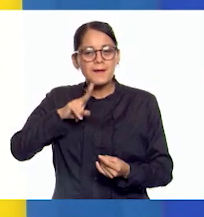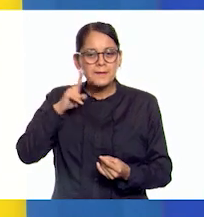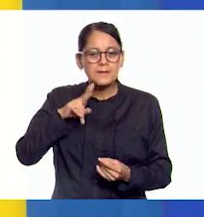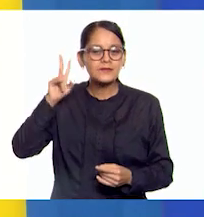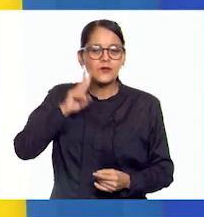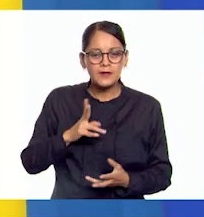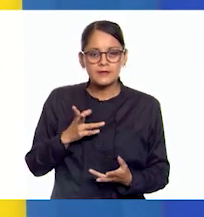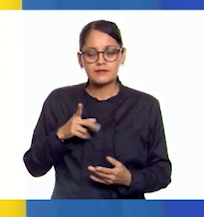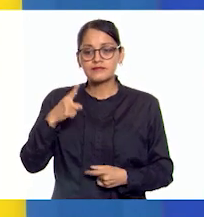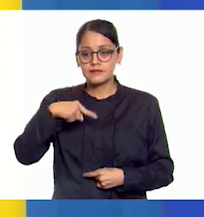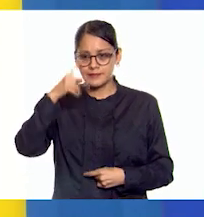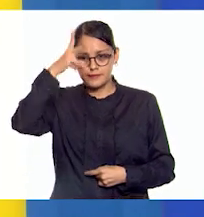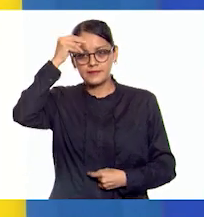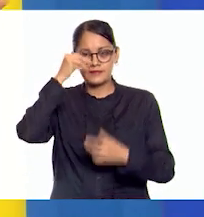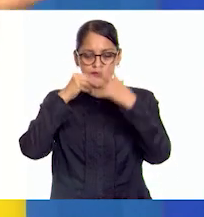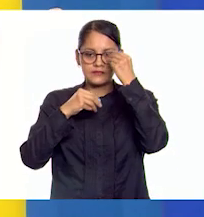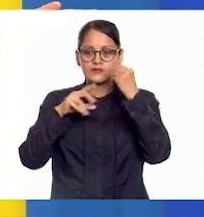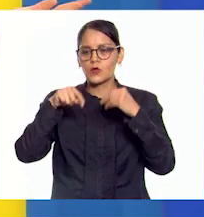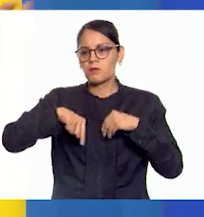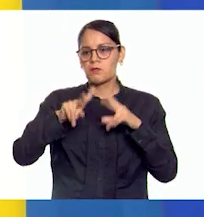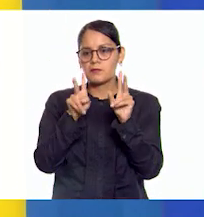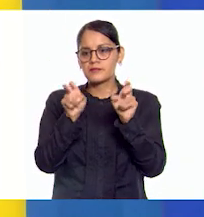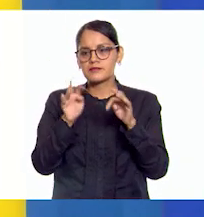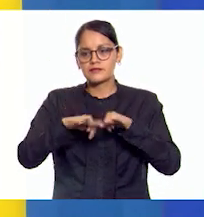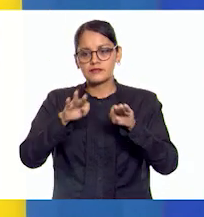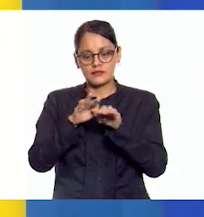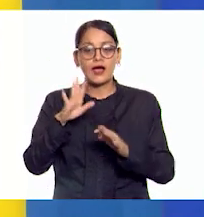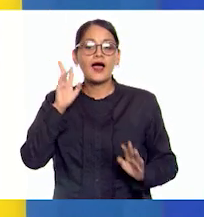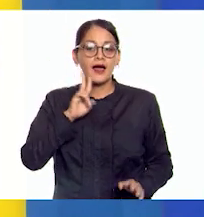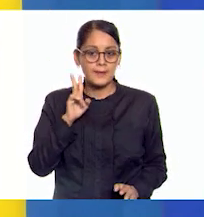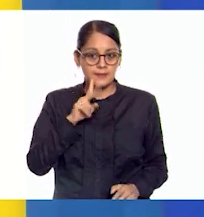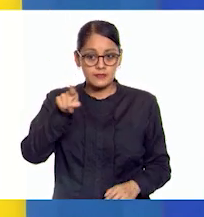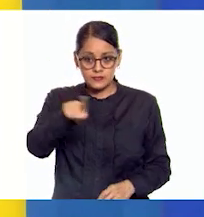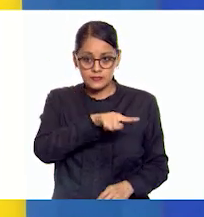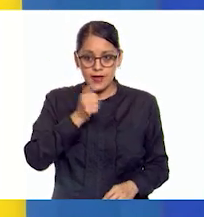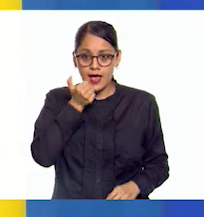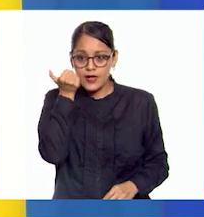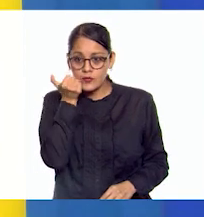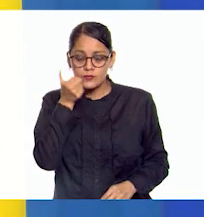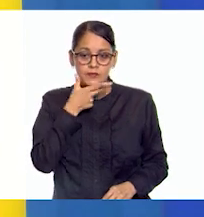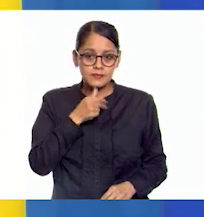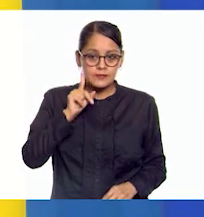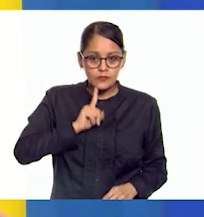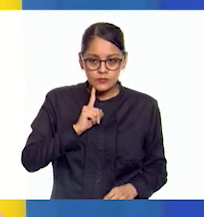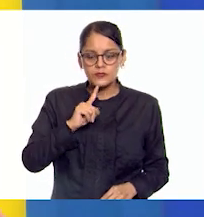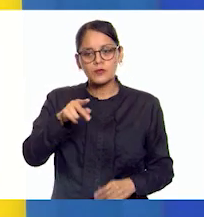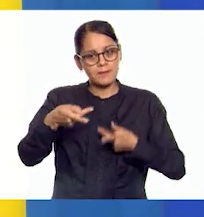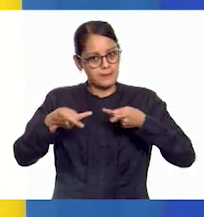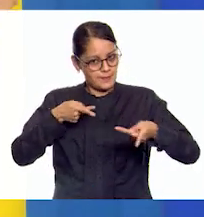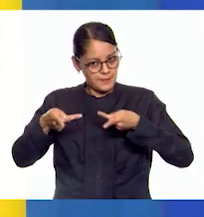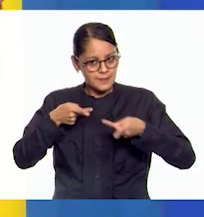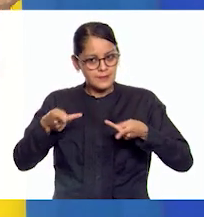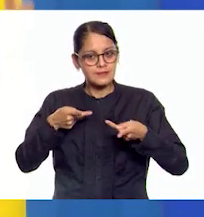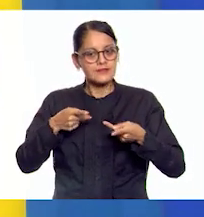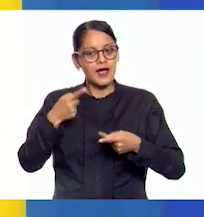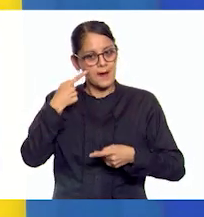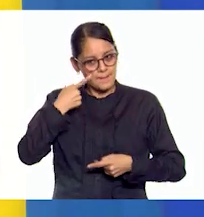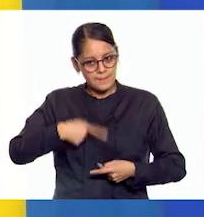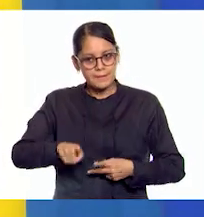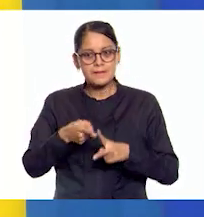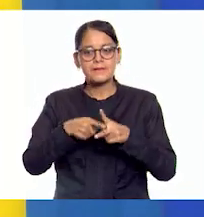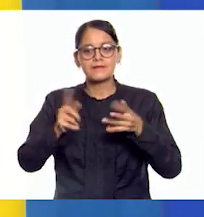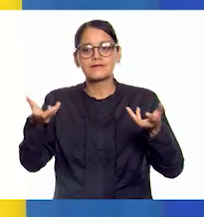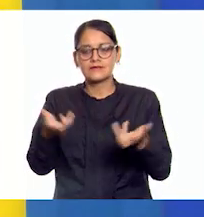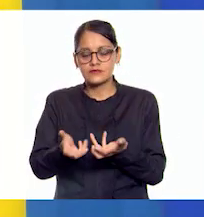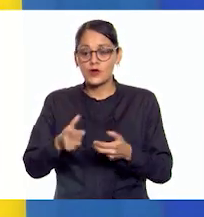permitirán aprender sobre nuestro tema del día de hoy. Así que, alumnas y alumnos en casa, prepárense y pónganse en acción porque